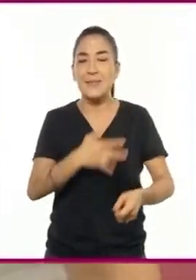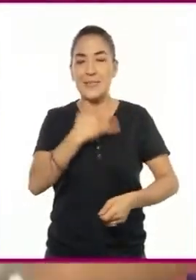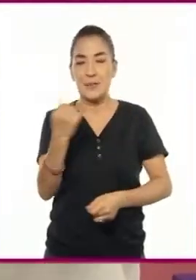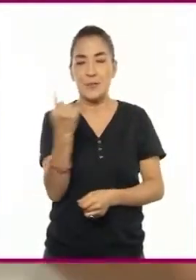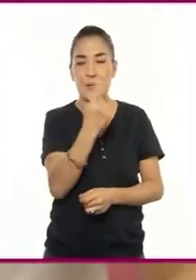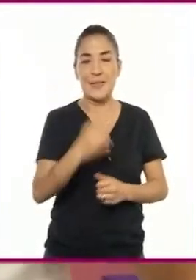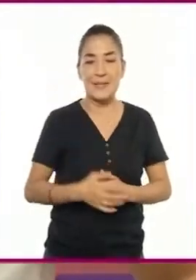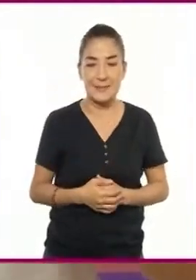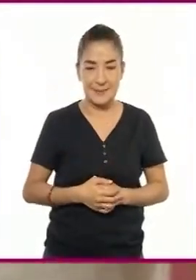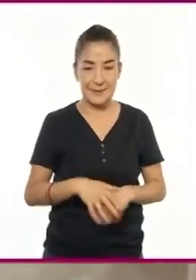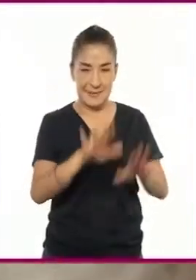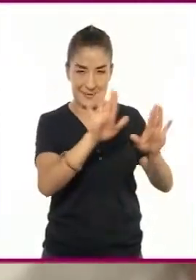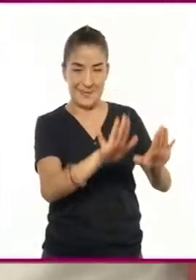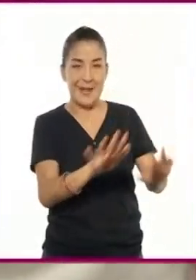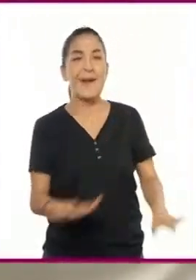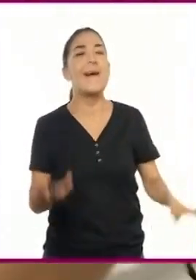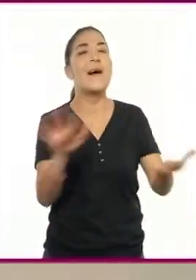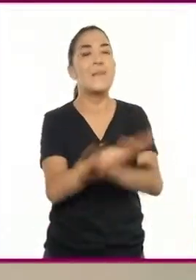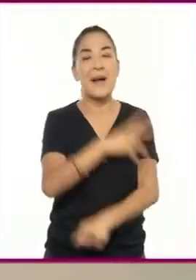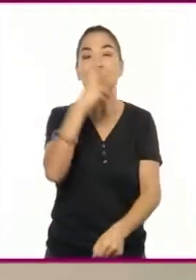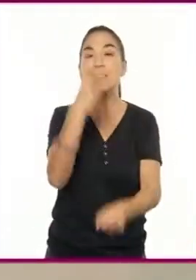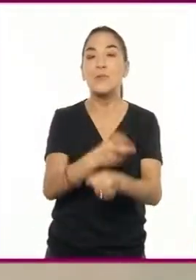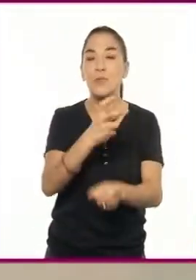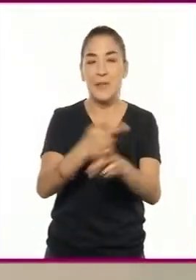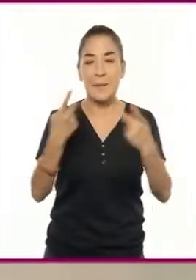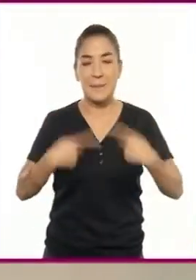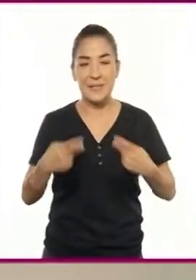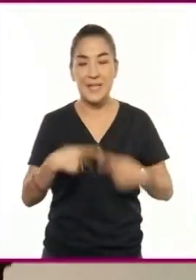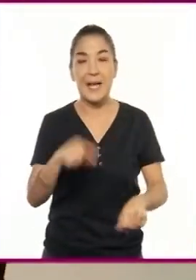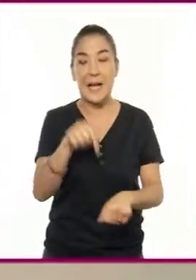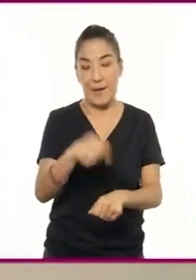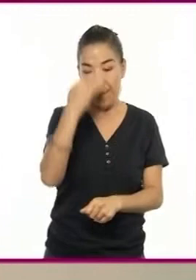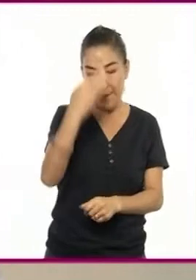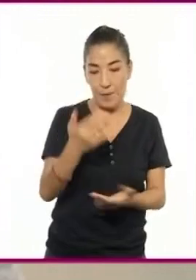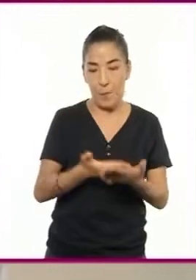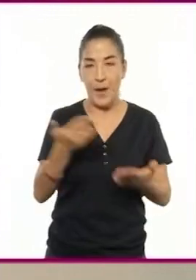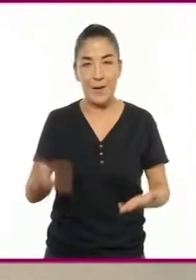Voy a cambiarlo a segunda persona y a tiempo presente.